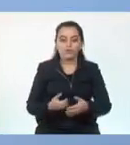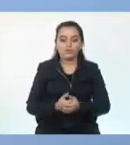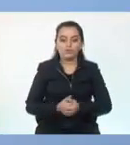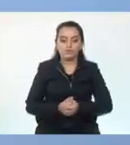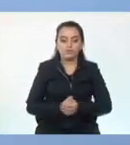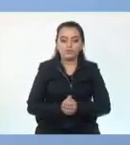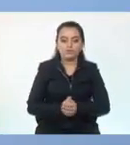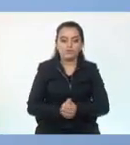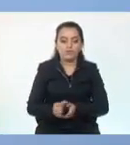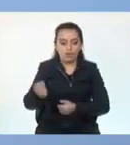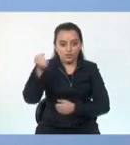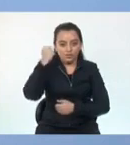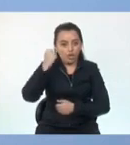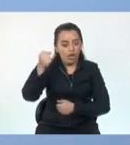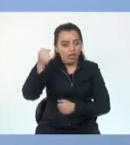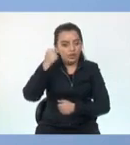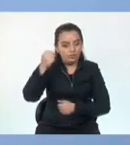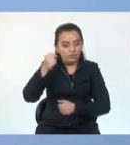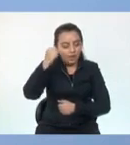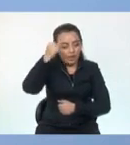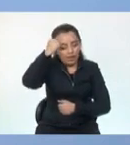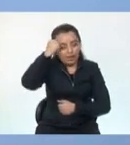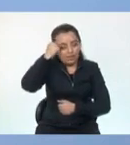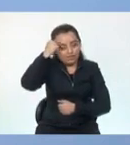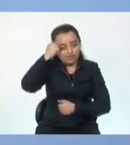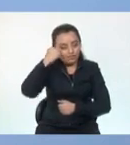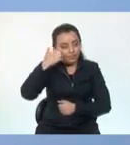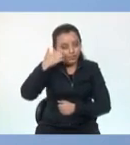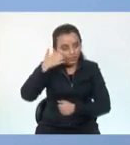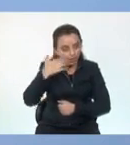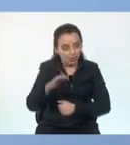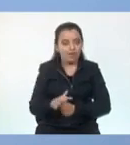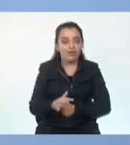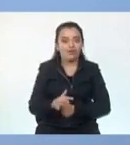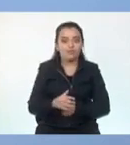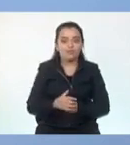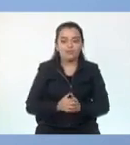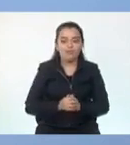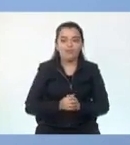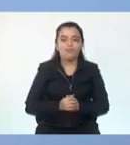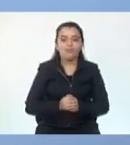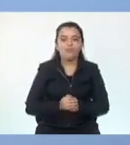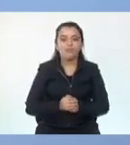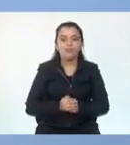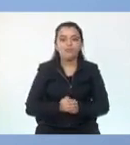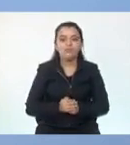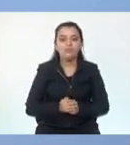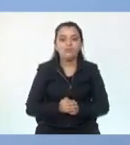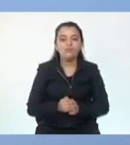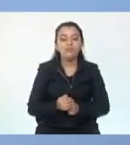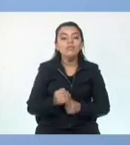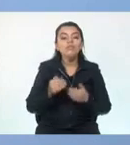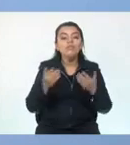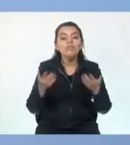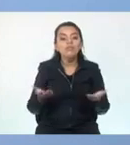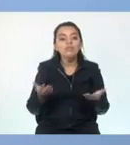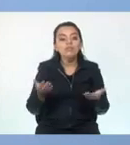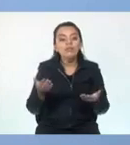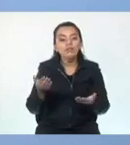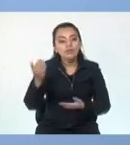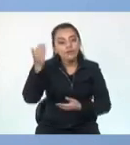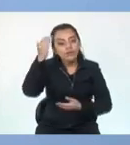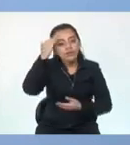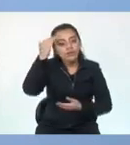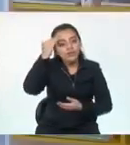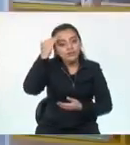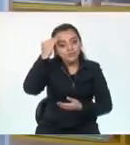Qué importante lo que acabamos de ver con ese ejemplo. Ya ves, es muy importante que todos en casa conozcamos acerca